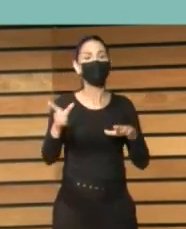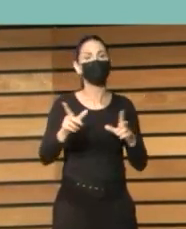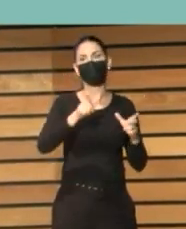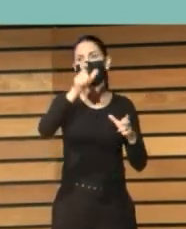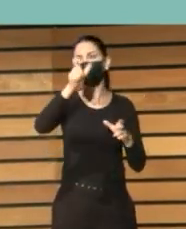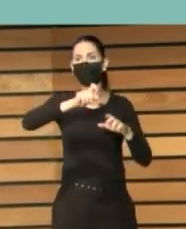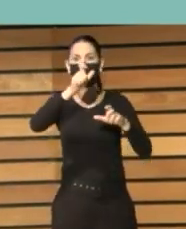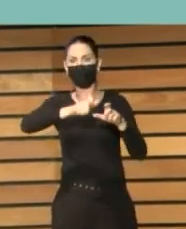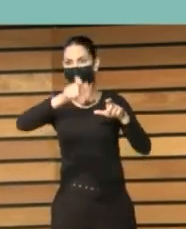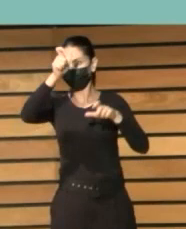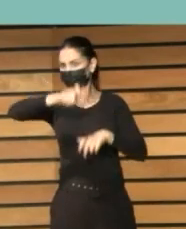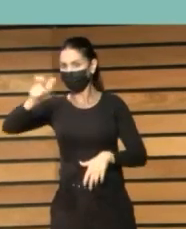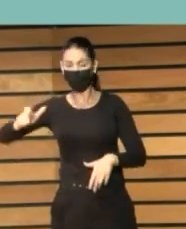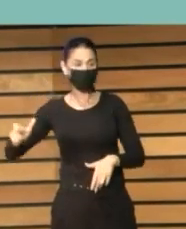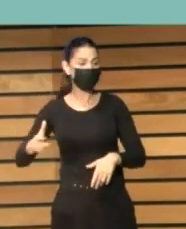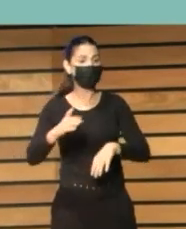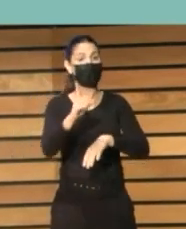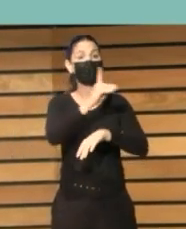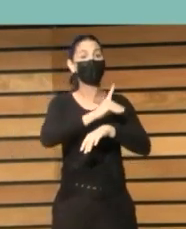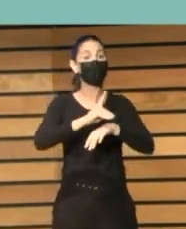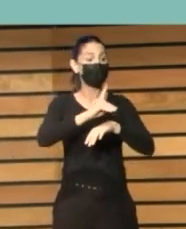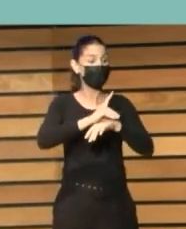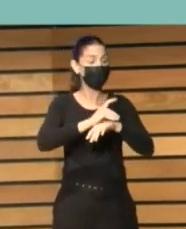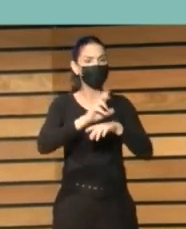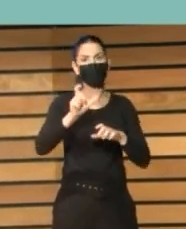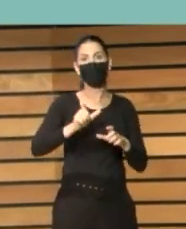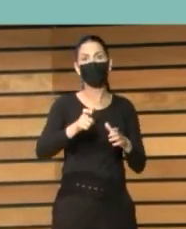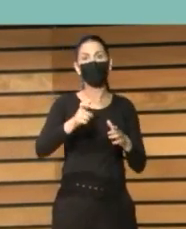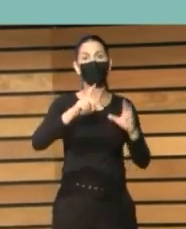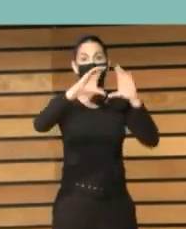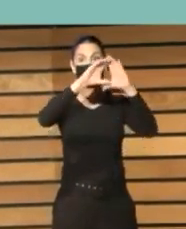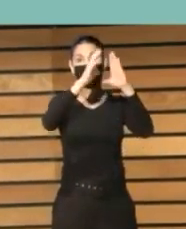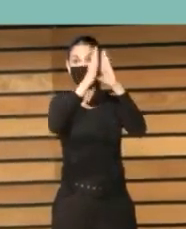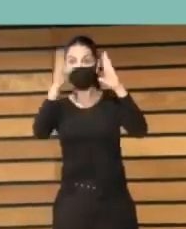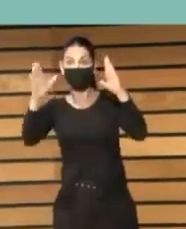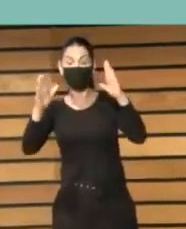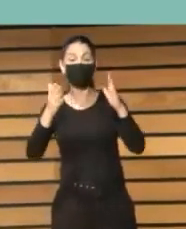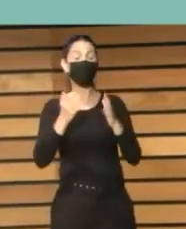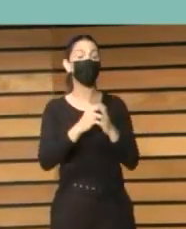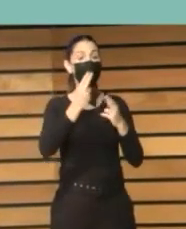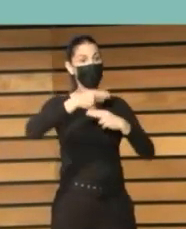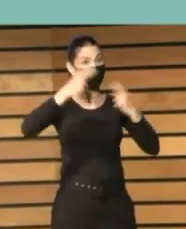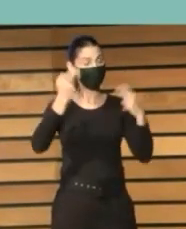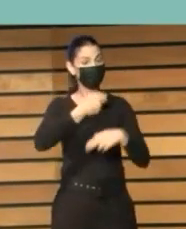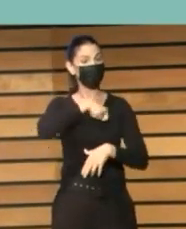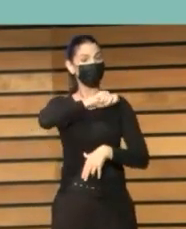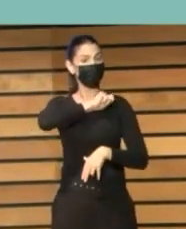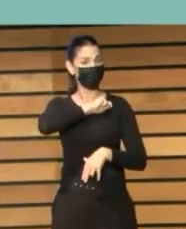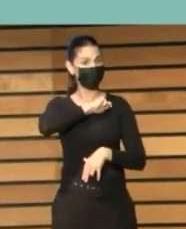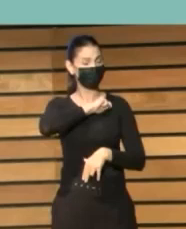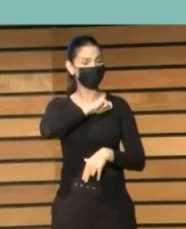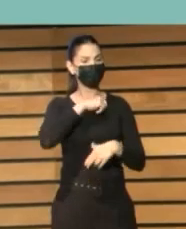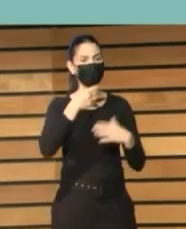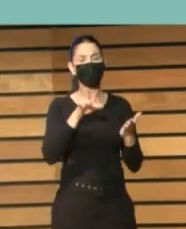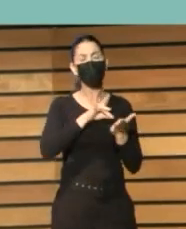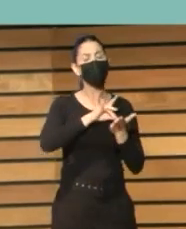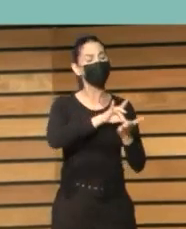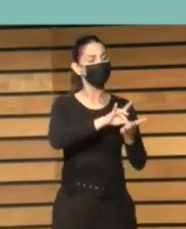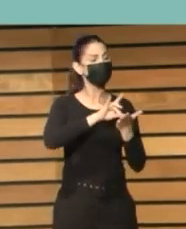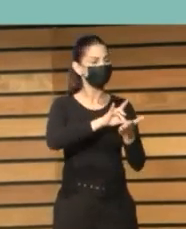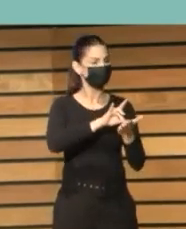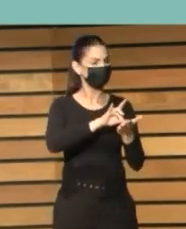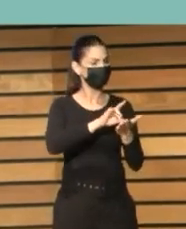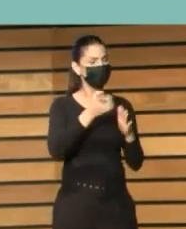en las bibliotecas públicas españolas, como un servicio para